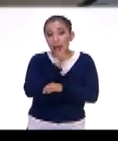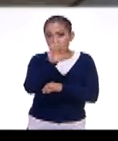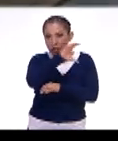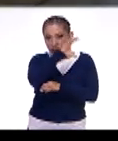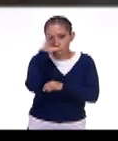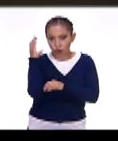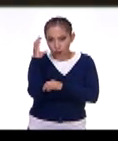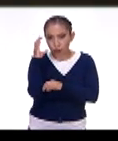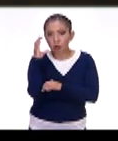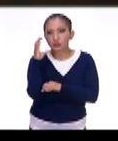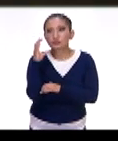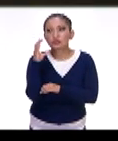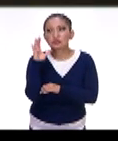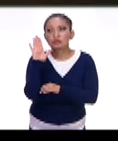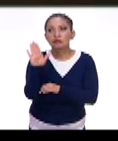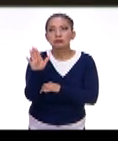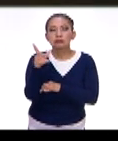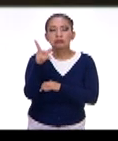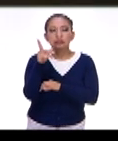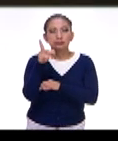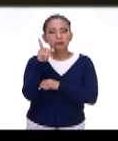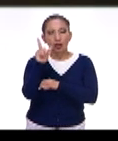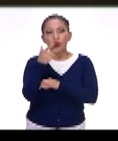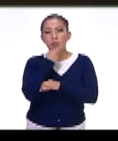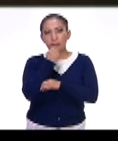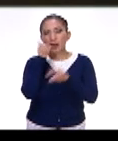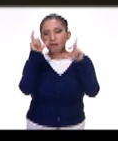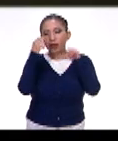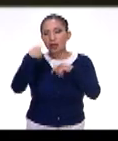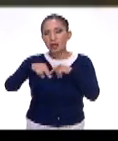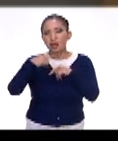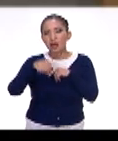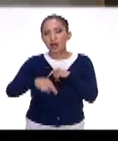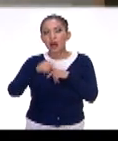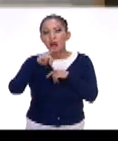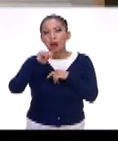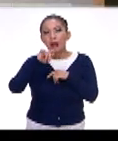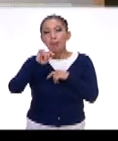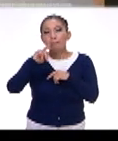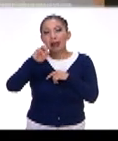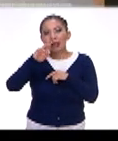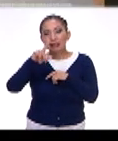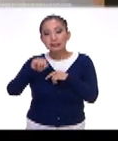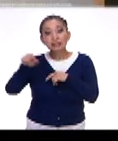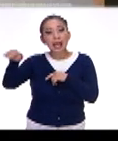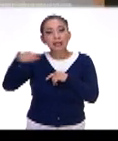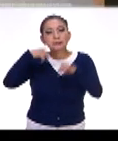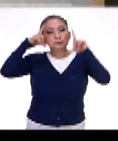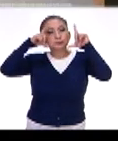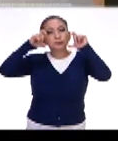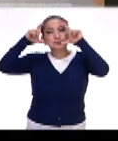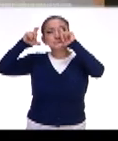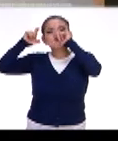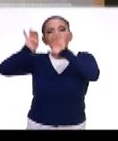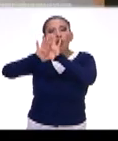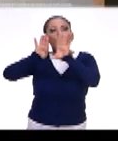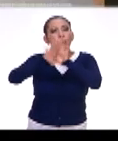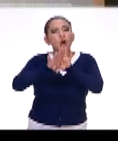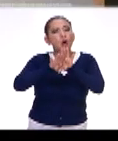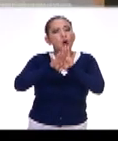fotos de un fotógrafo que se llama Ola Penens, que retrata cómo